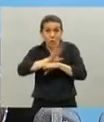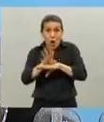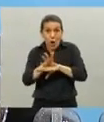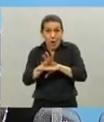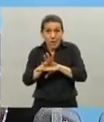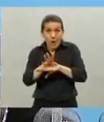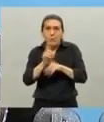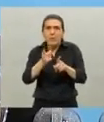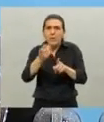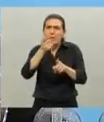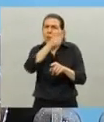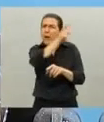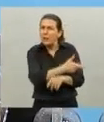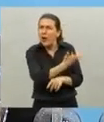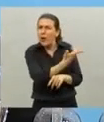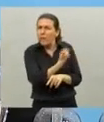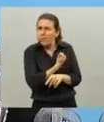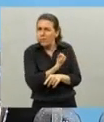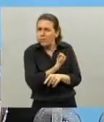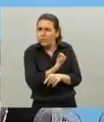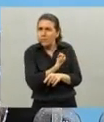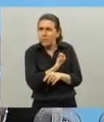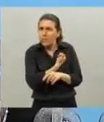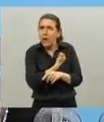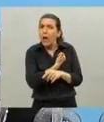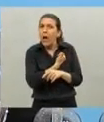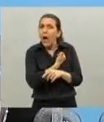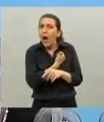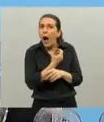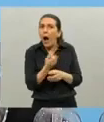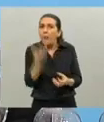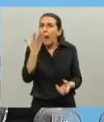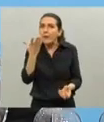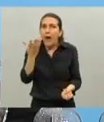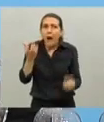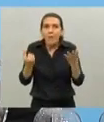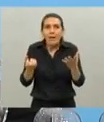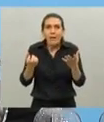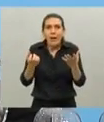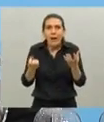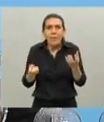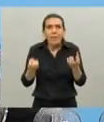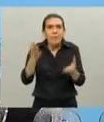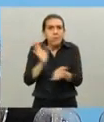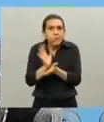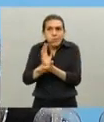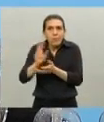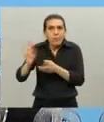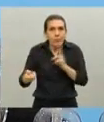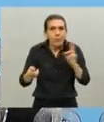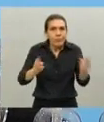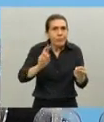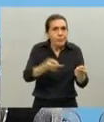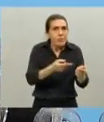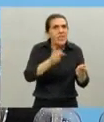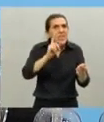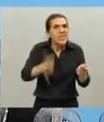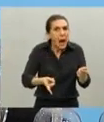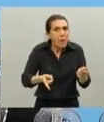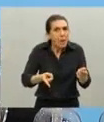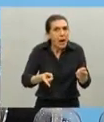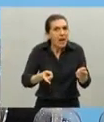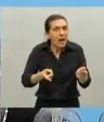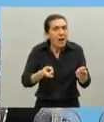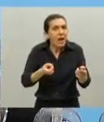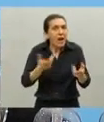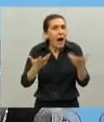como alguien dijo deja al descubierto el horror de la muerte pero también deja al descubierto el